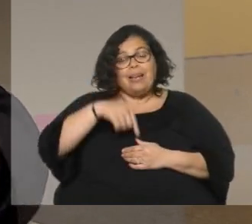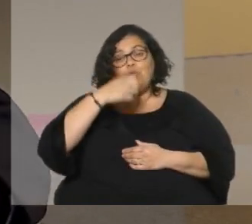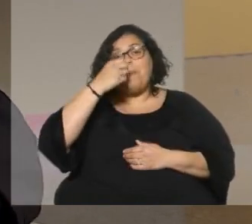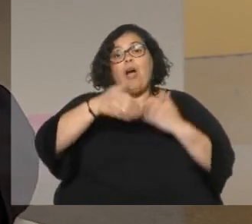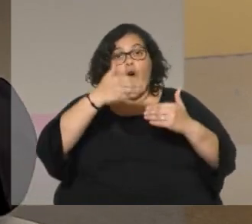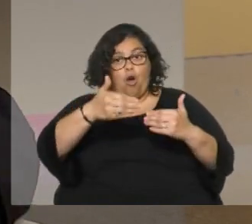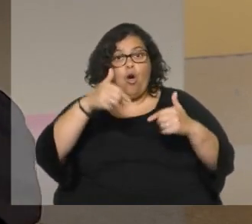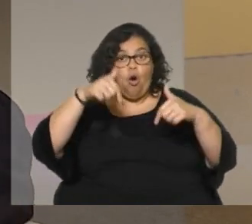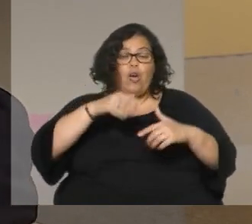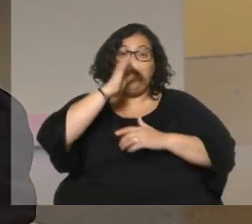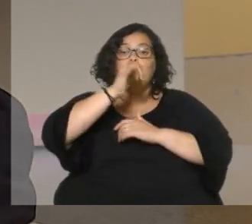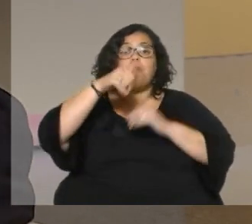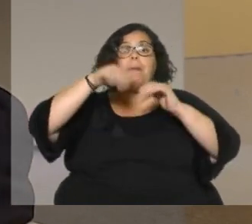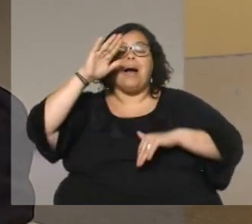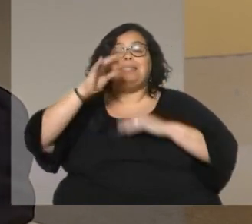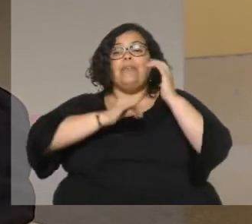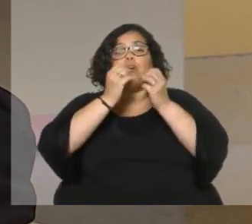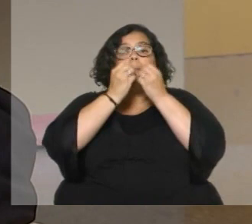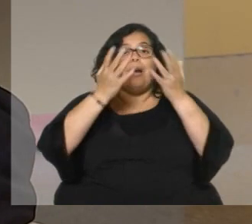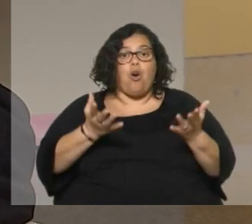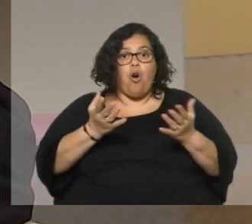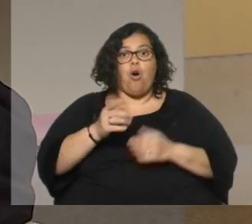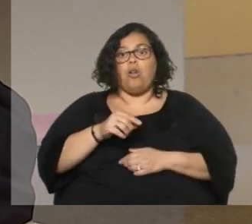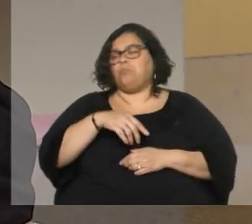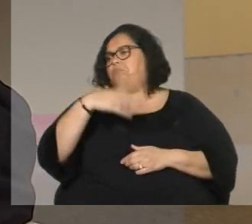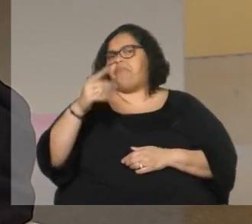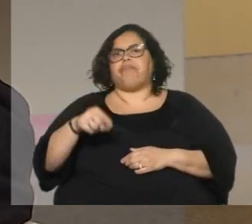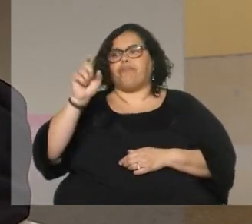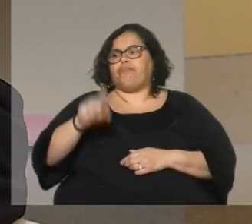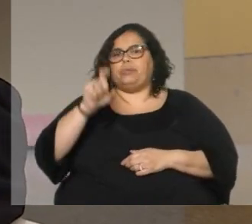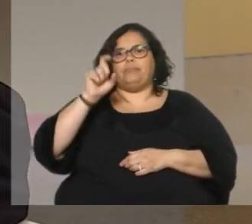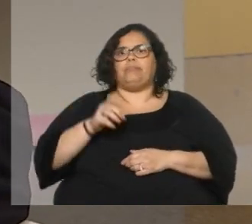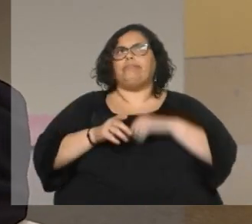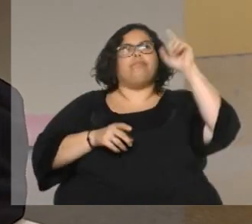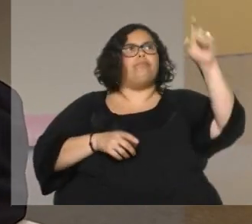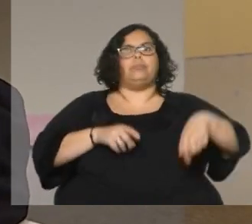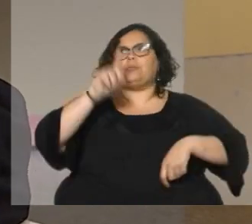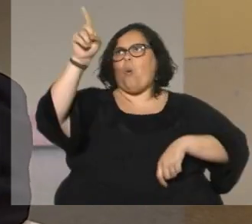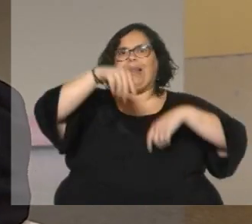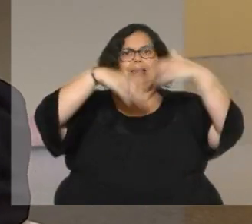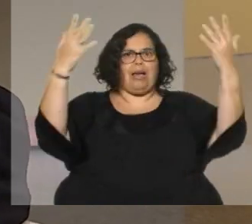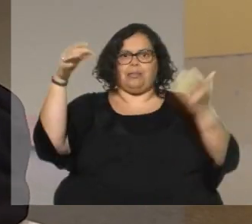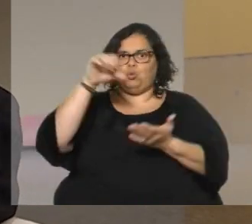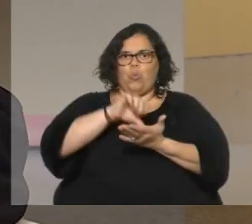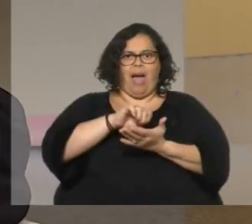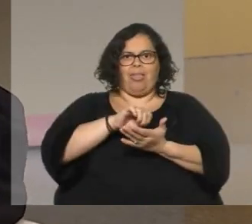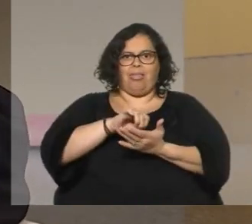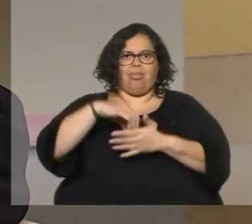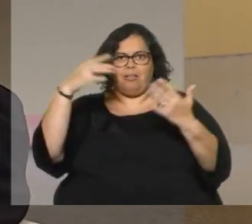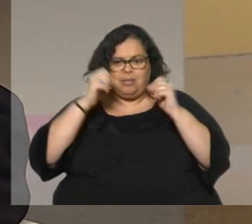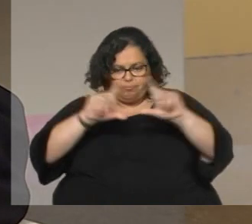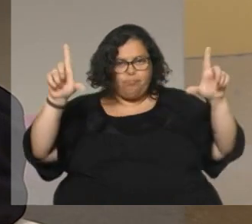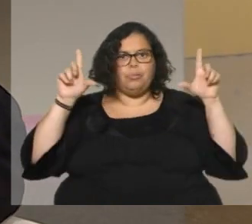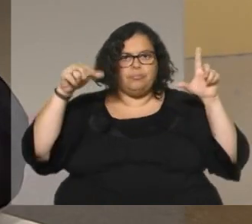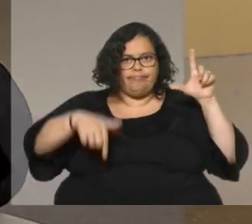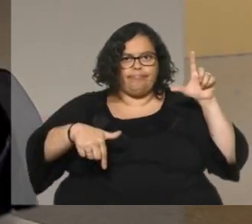mucho más se informa mucho mejor apretás un botón y salís del Medio Oriente salís del Océano Pacífico salís de la ciudad de Nueva York lo que vos quieras y